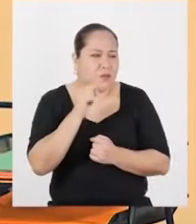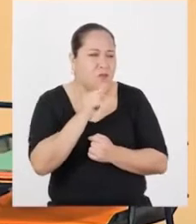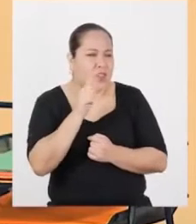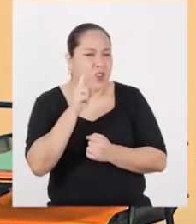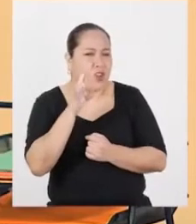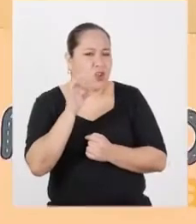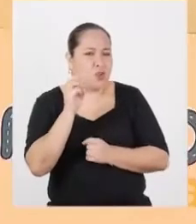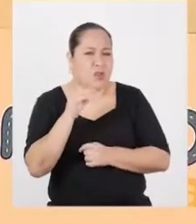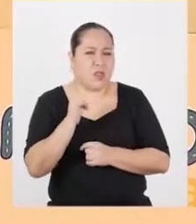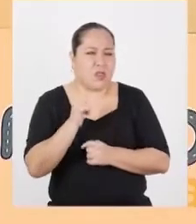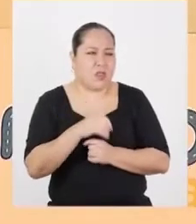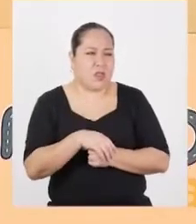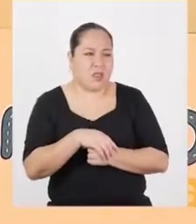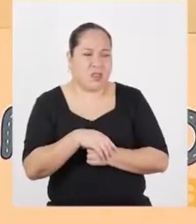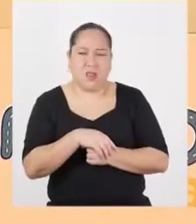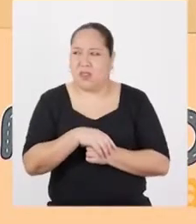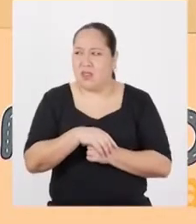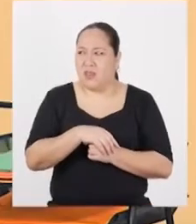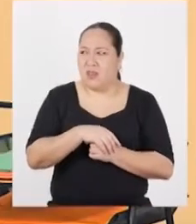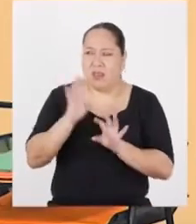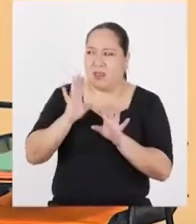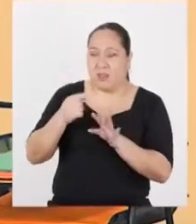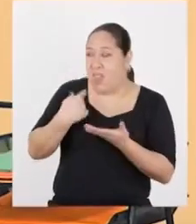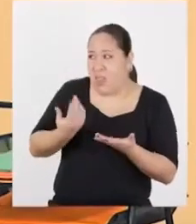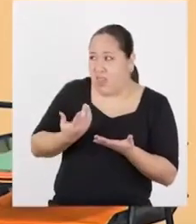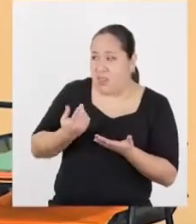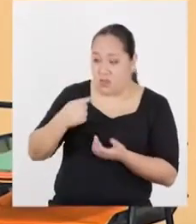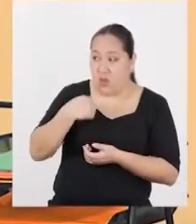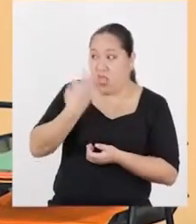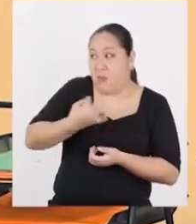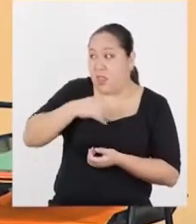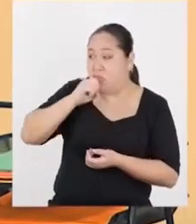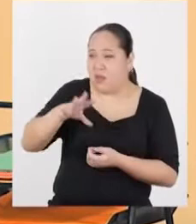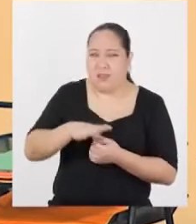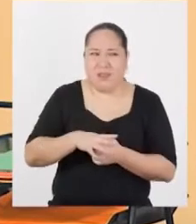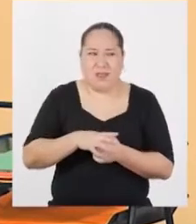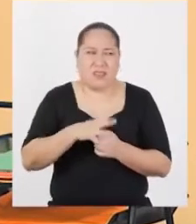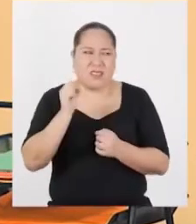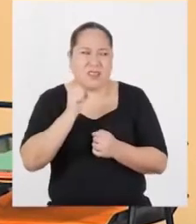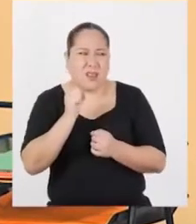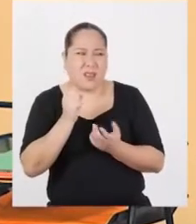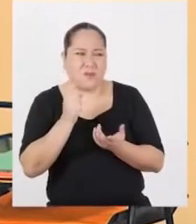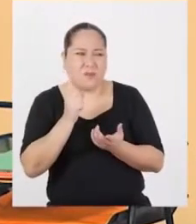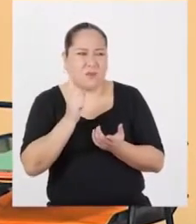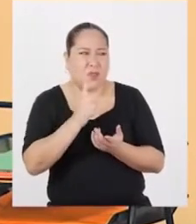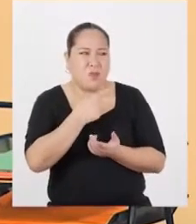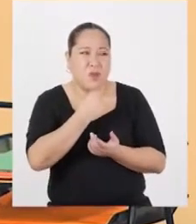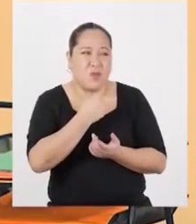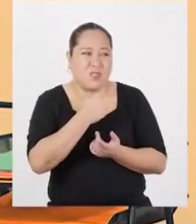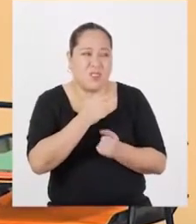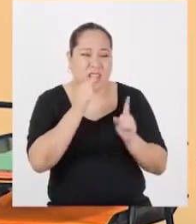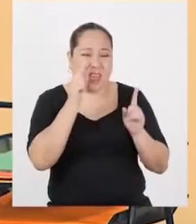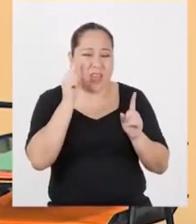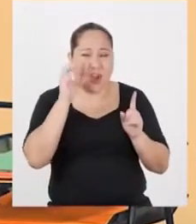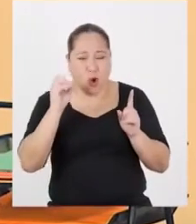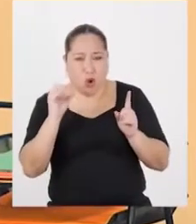te estás poniendo... ¿Demasiado realista? No sé si es la palabra correcta, pero sí. Y la verdad, no quiero que con